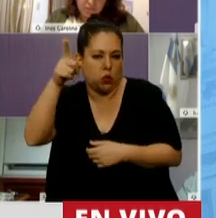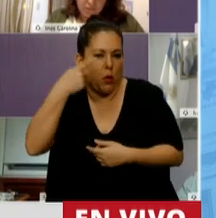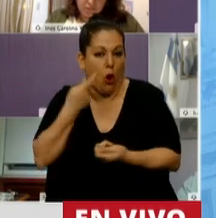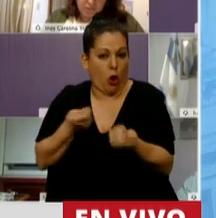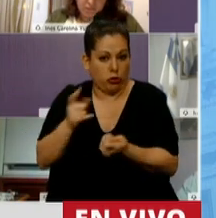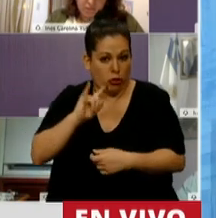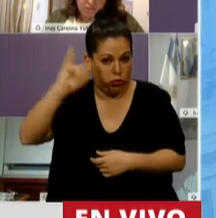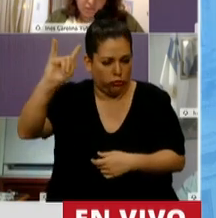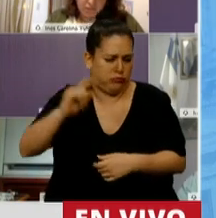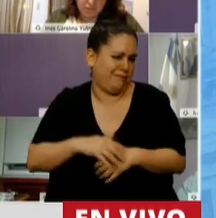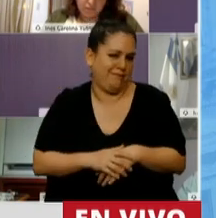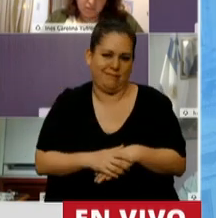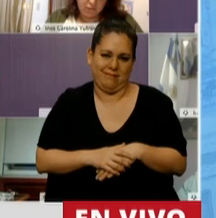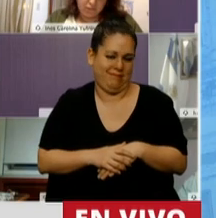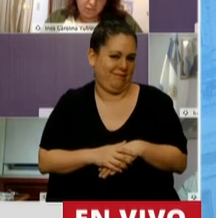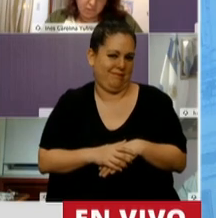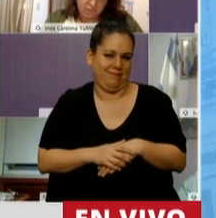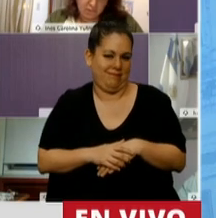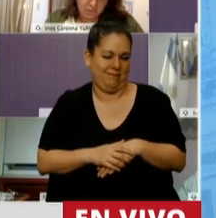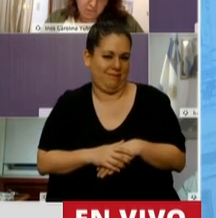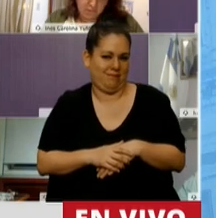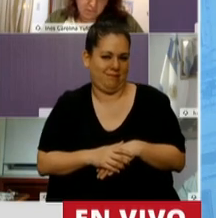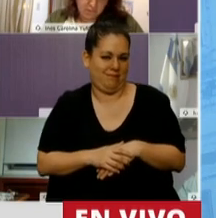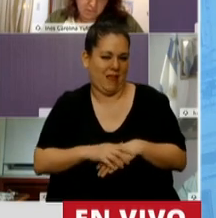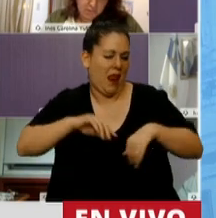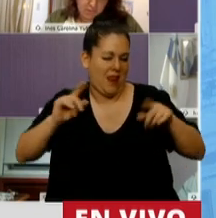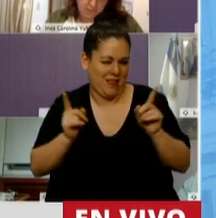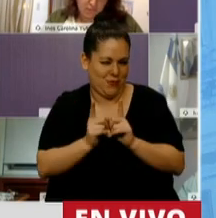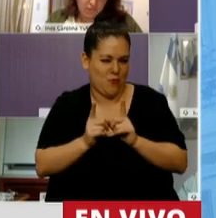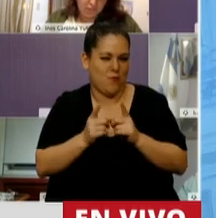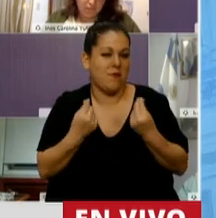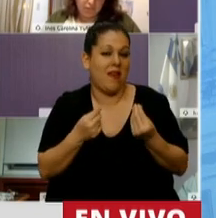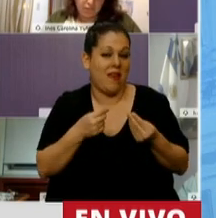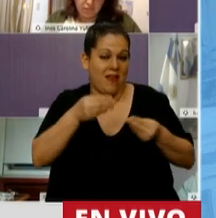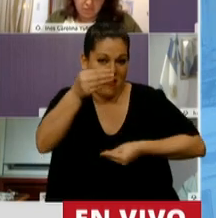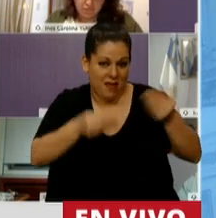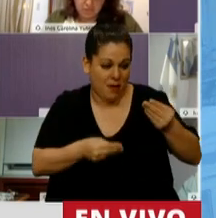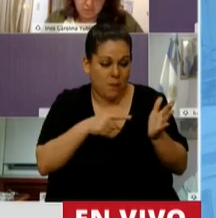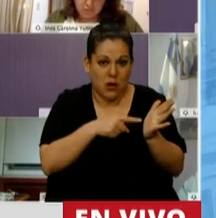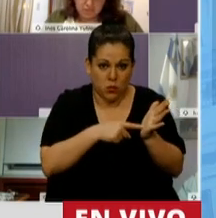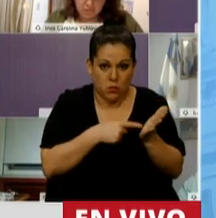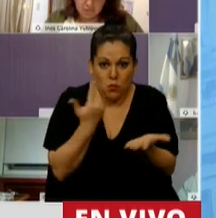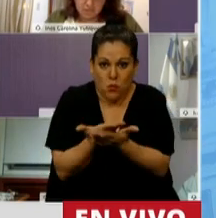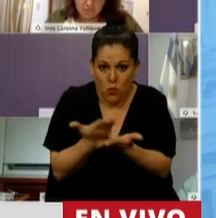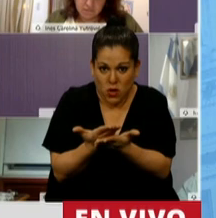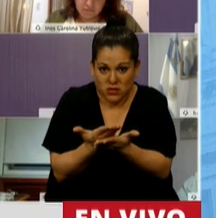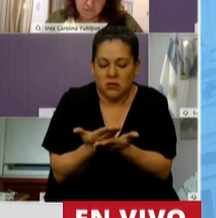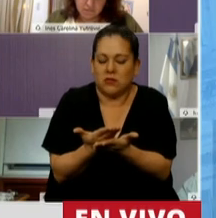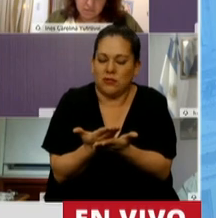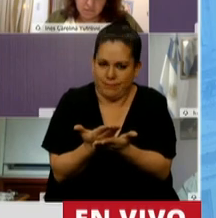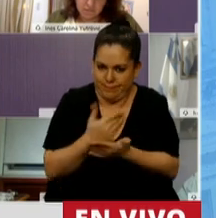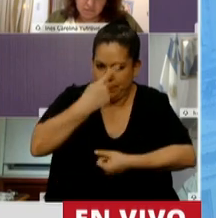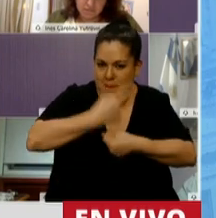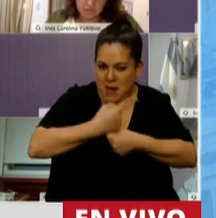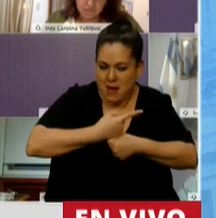Redondeando, señor Presidente, en resumen, el dictamen propuesto por el oficialismo, primero,